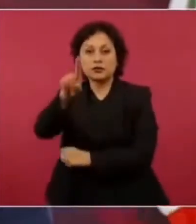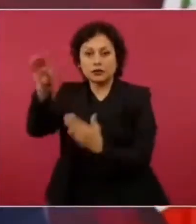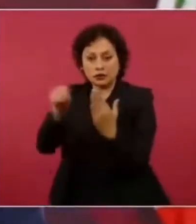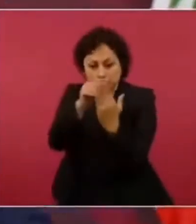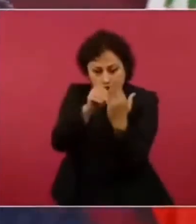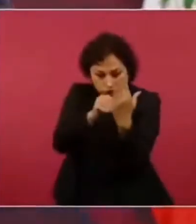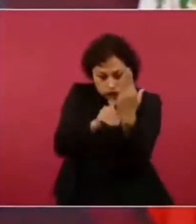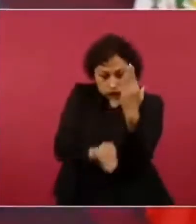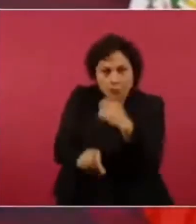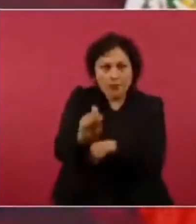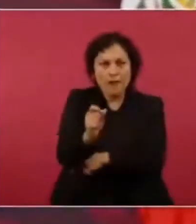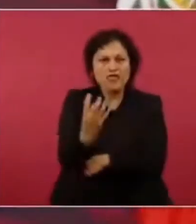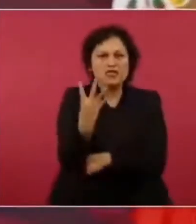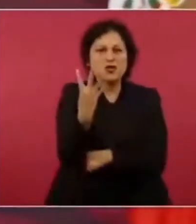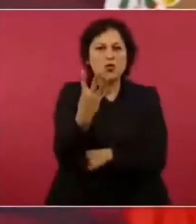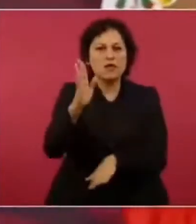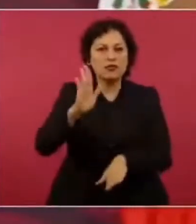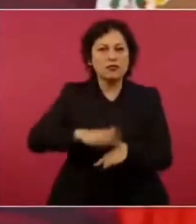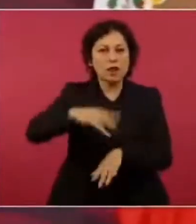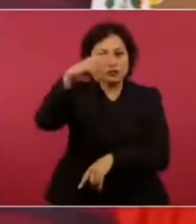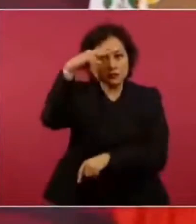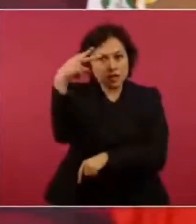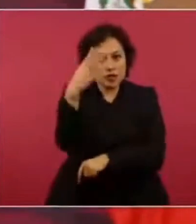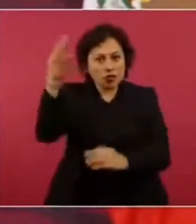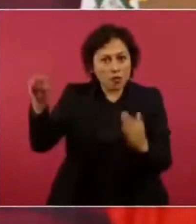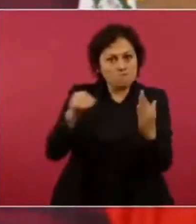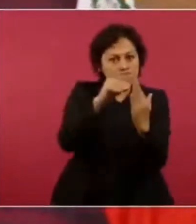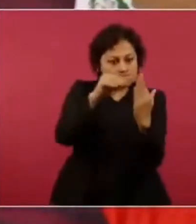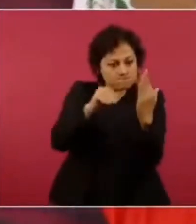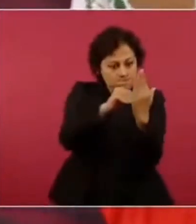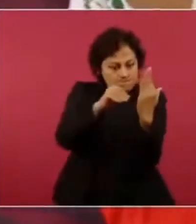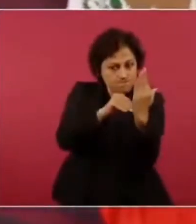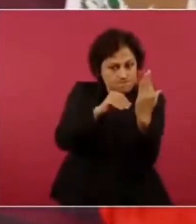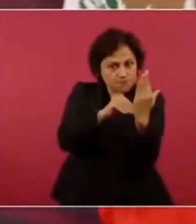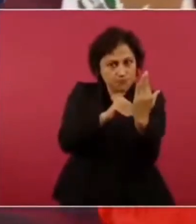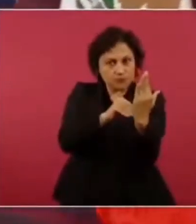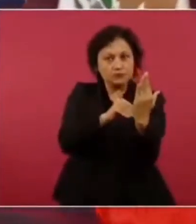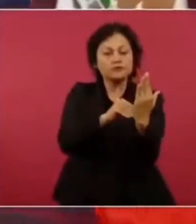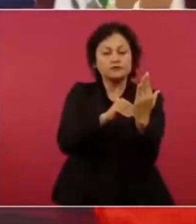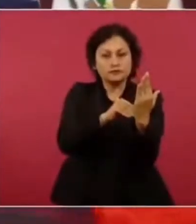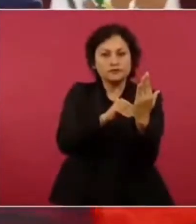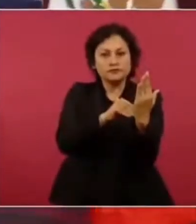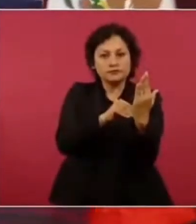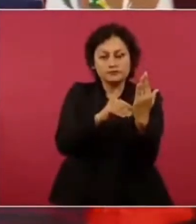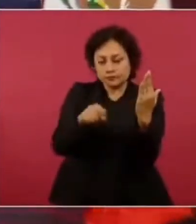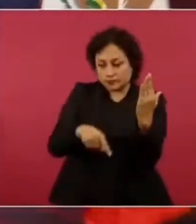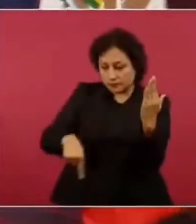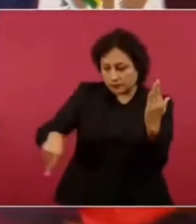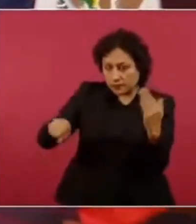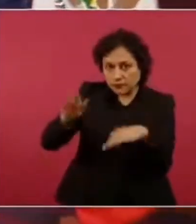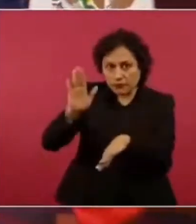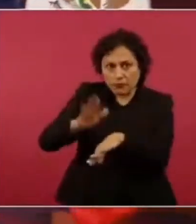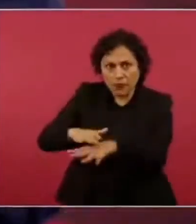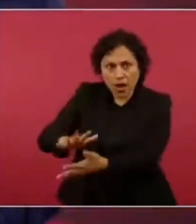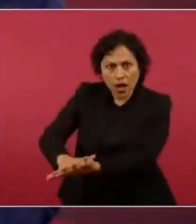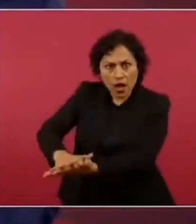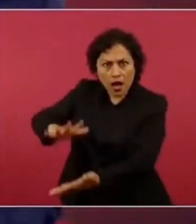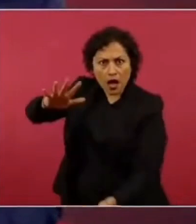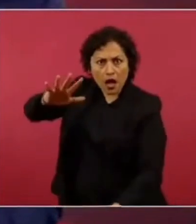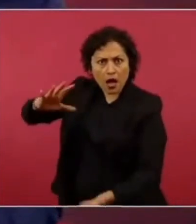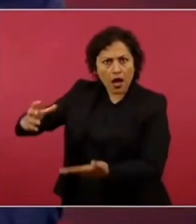que en su conjunto ya tenían cuarenta y ocho mil millones millones de dólares.